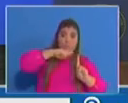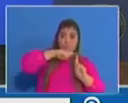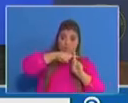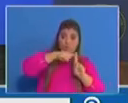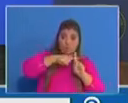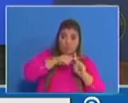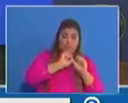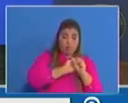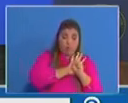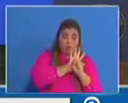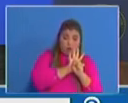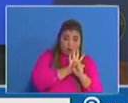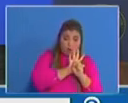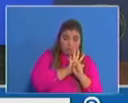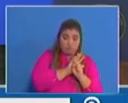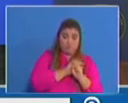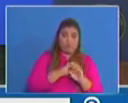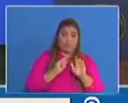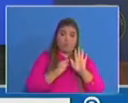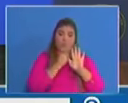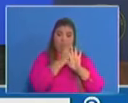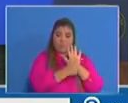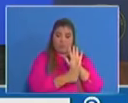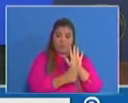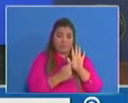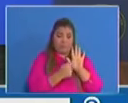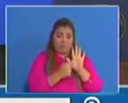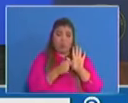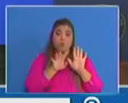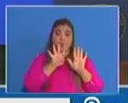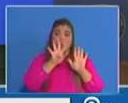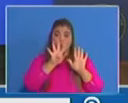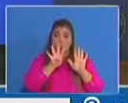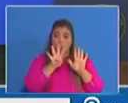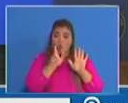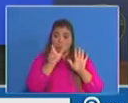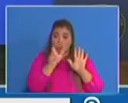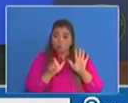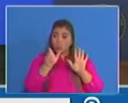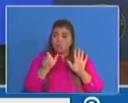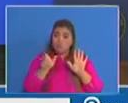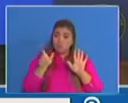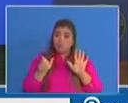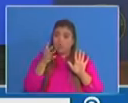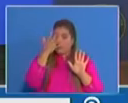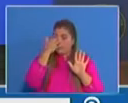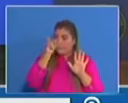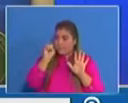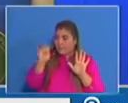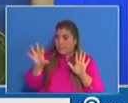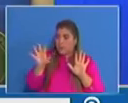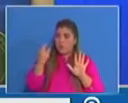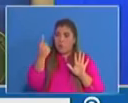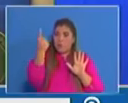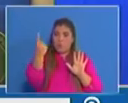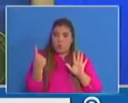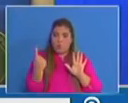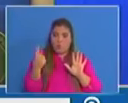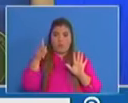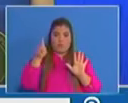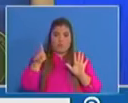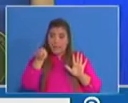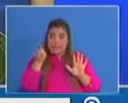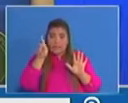cuatro de ellas van a contagiar a una persona y la persona restante tiene la capacidad